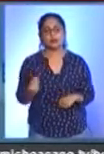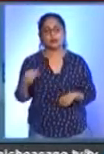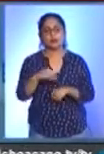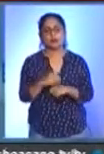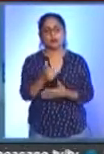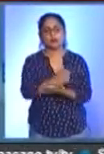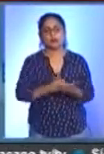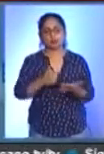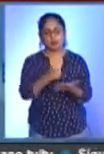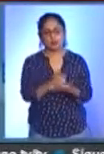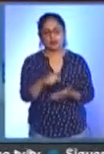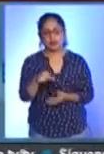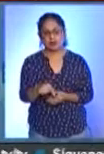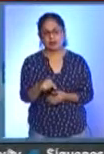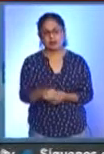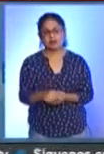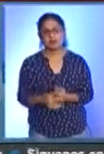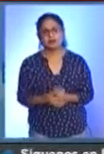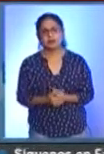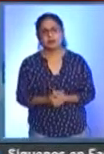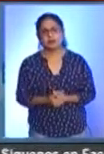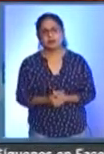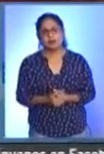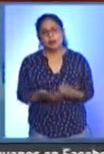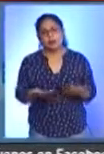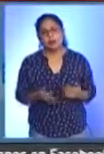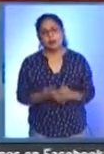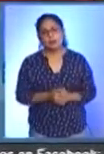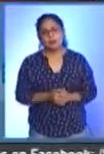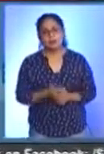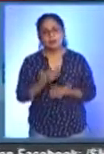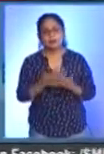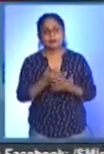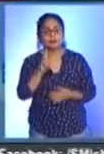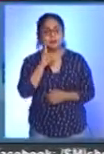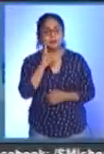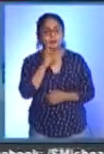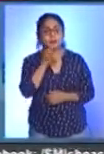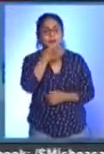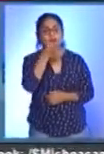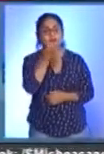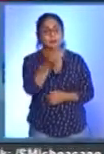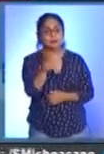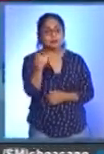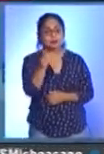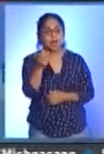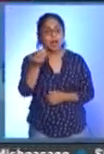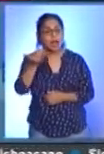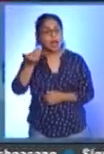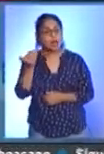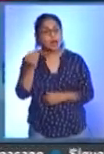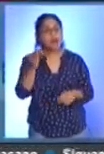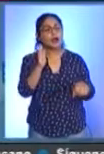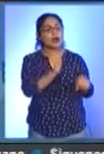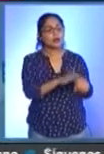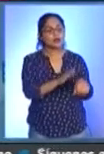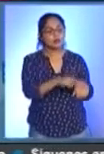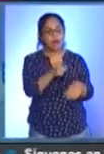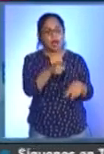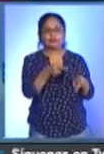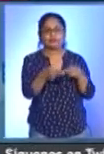ciudad, en el área urbana. Y bueno, estaremos avisándoles también con antelación para que puedan